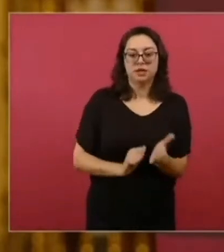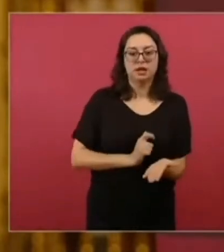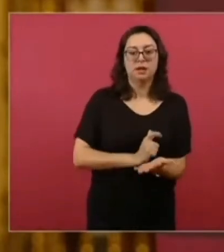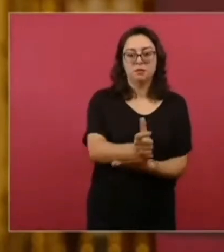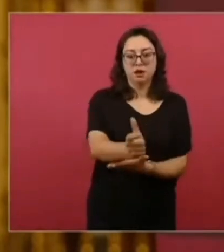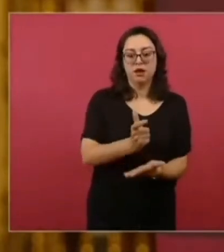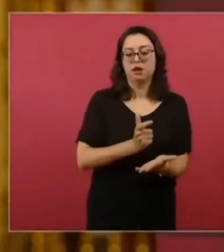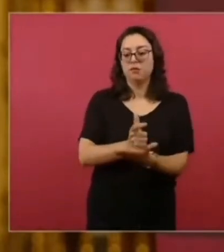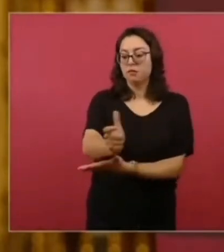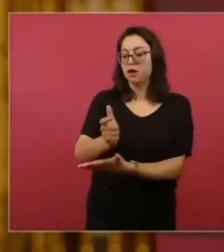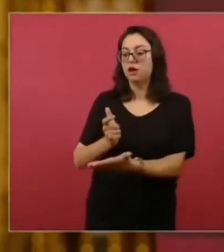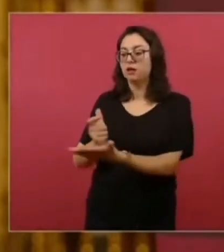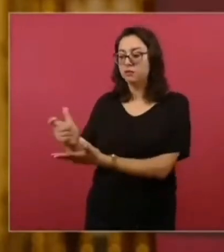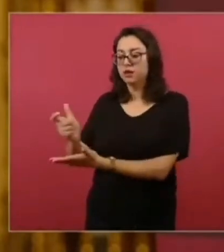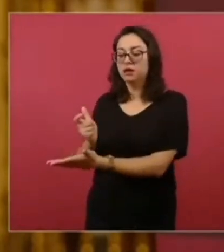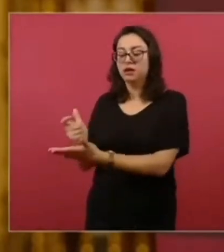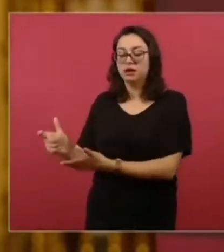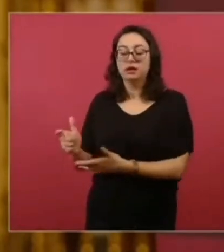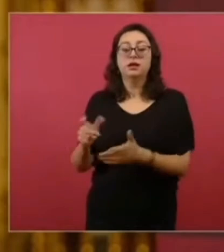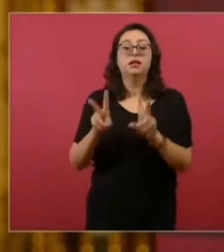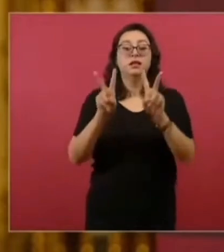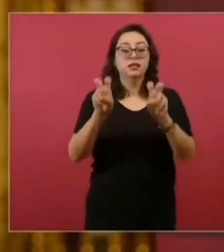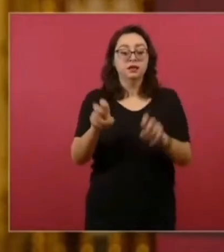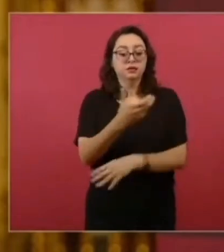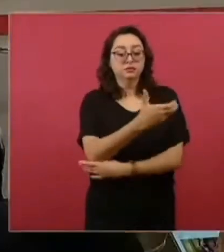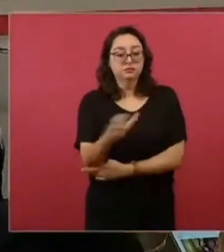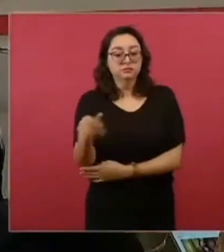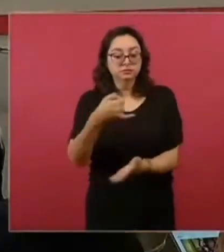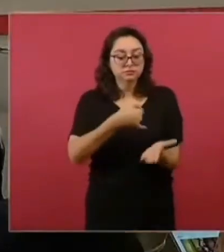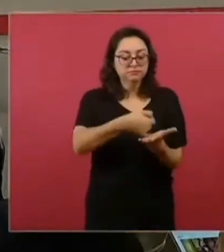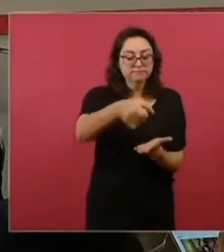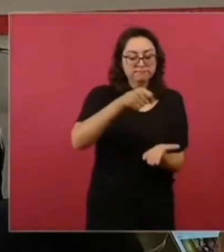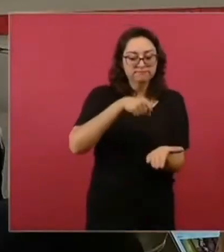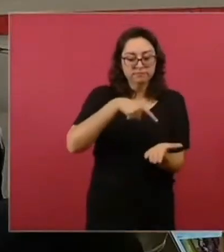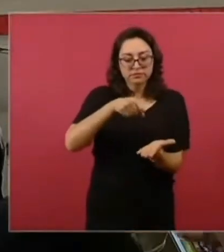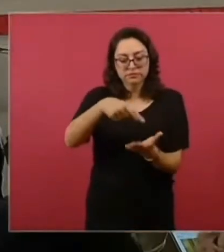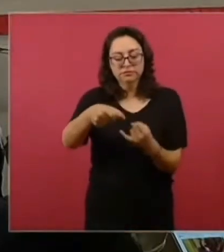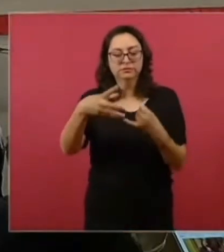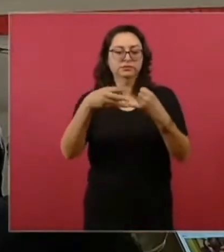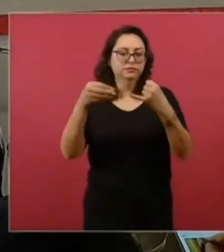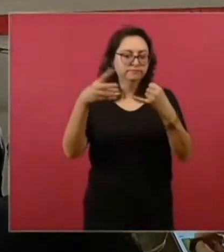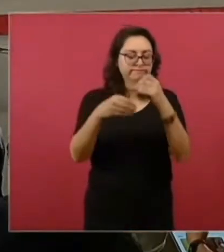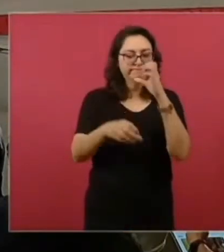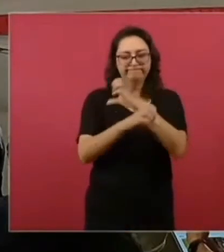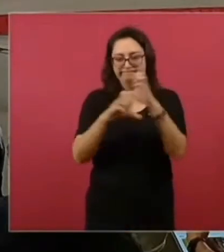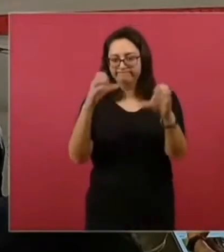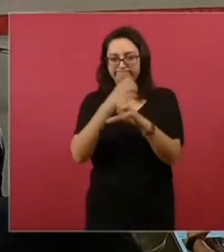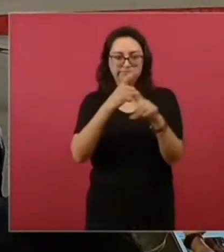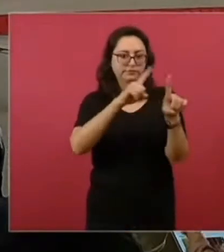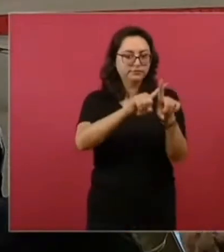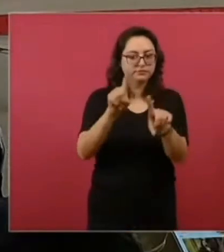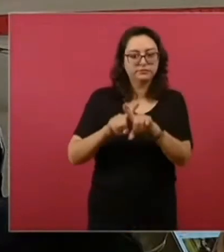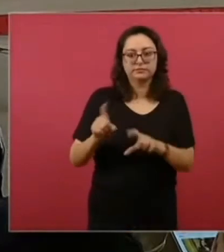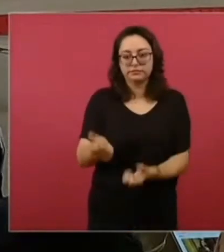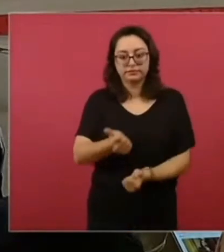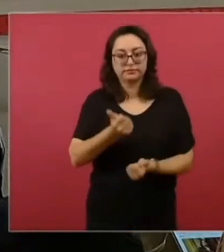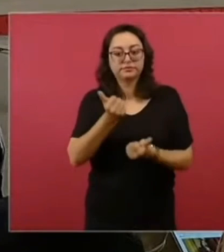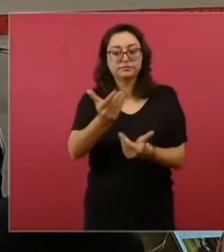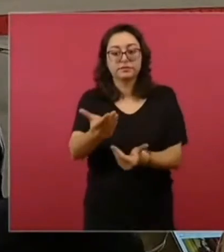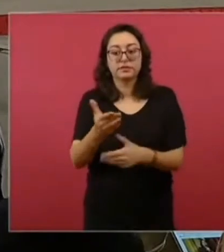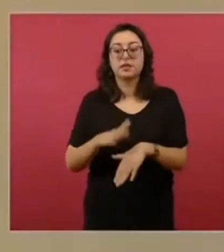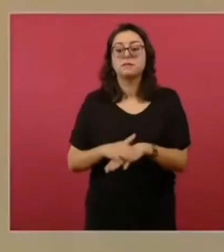se les dan insumos en el caso de Sembrando Vida, pero lo más importante es la capacitación que se recibe a cambio de